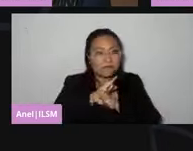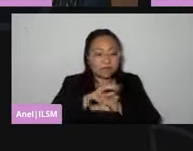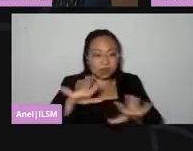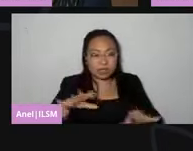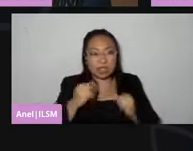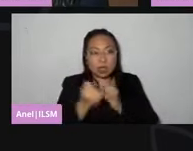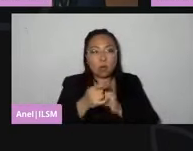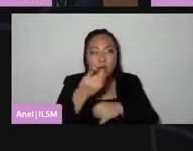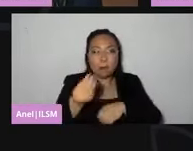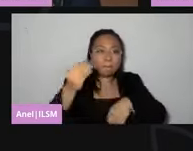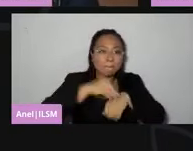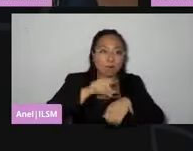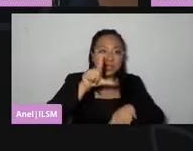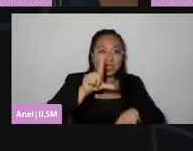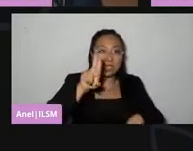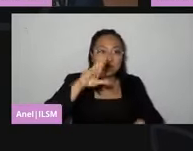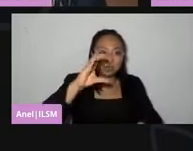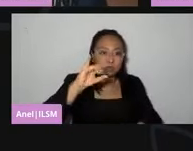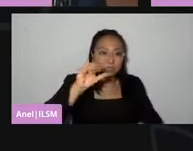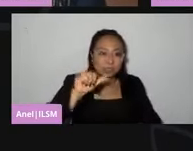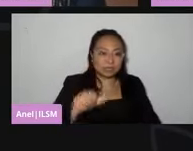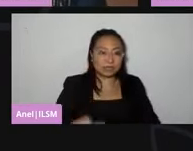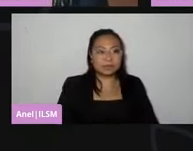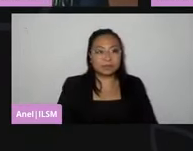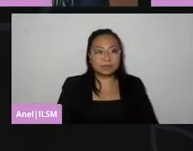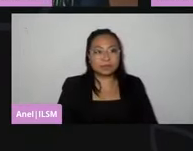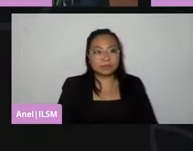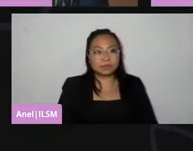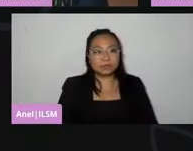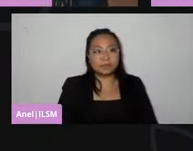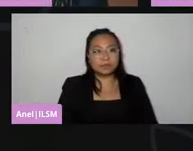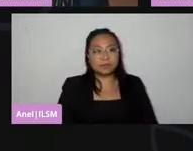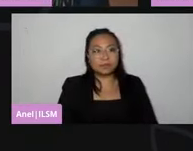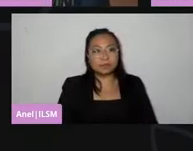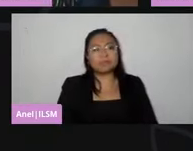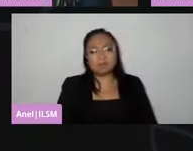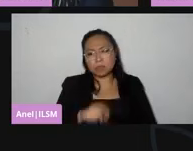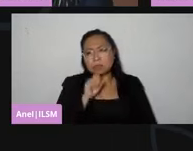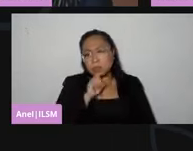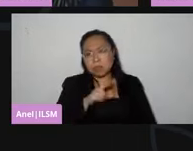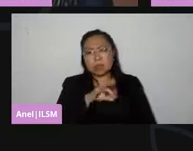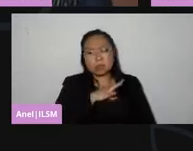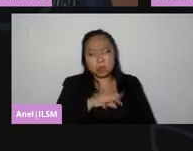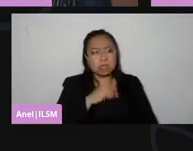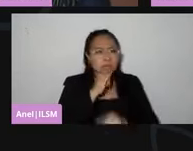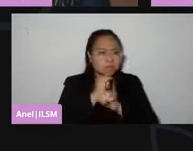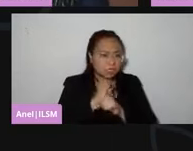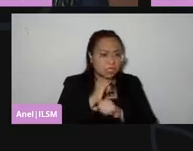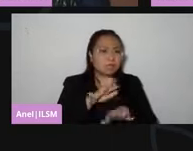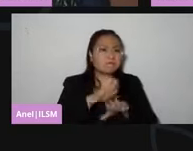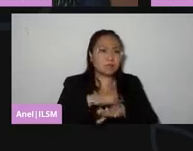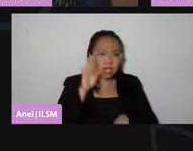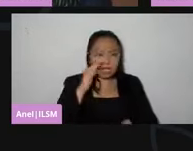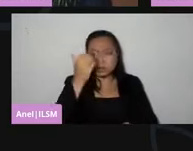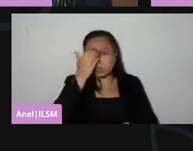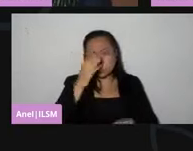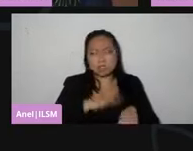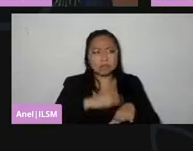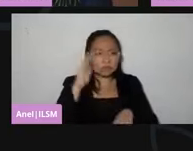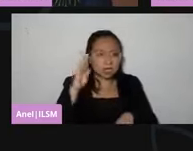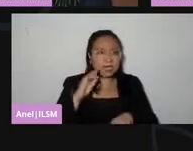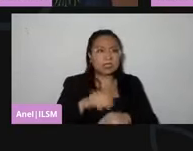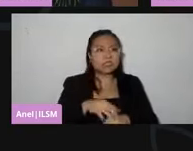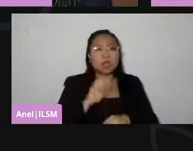Lucía amablemente nos acaba de compartir hoy, y si quieren, pues, investigar un poquito más, conocer un poquito más, si son